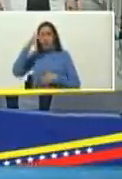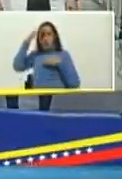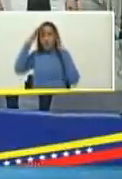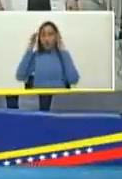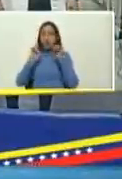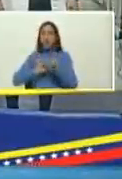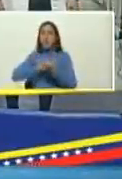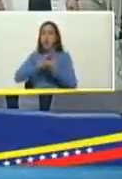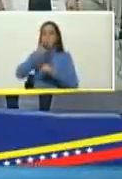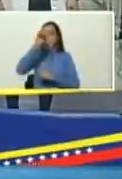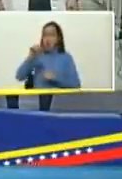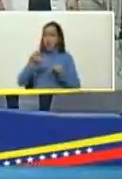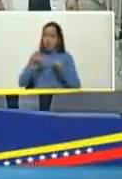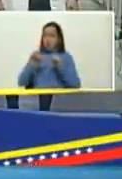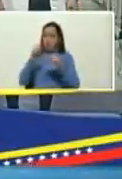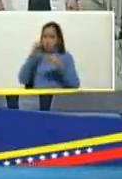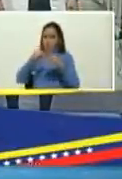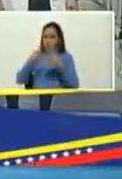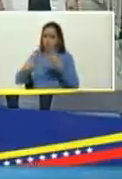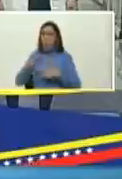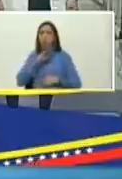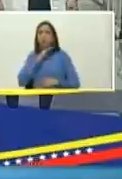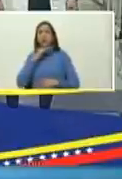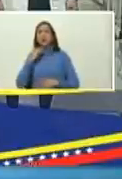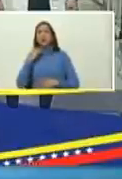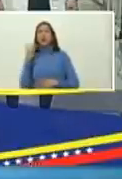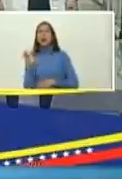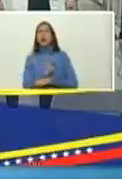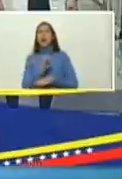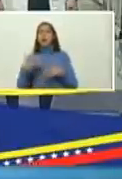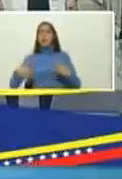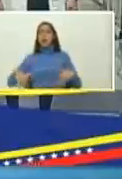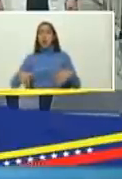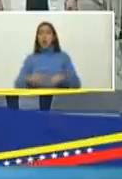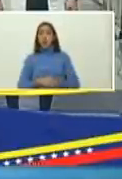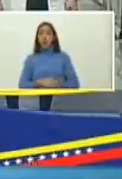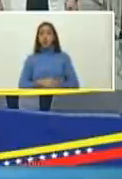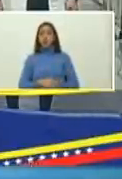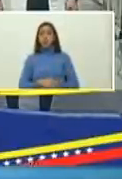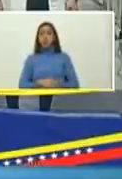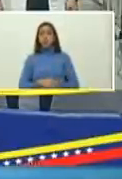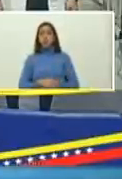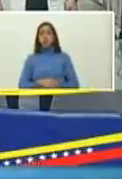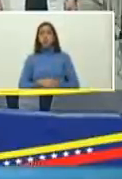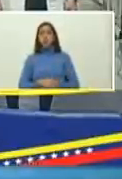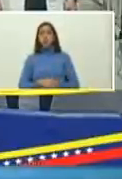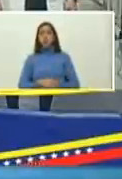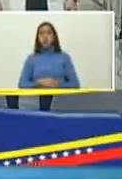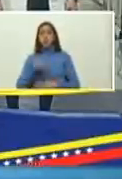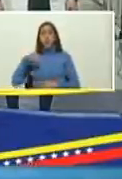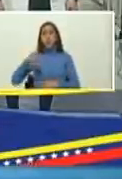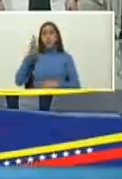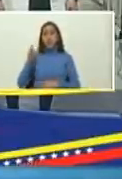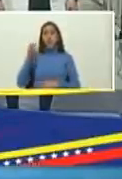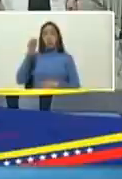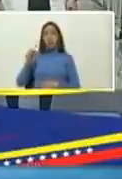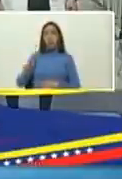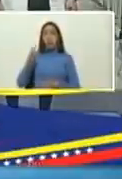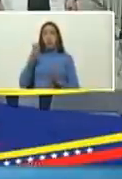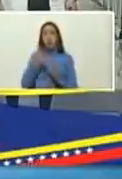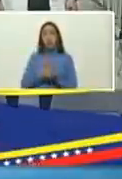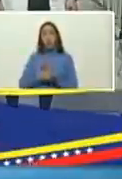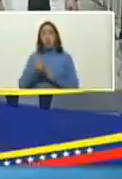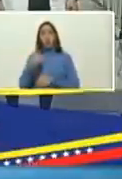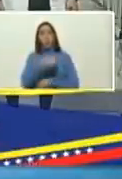COVID también seguimos atendiendo las emergencias y las urgencias desde acá desde el corazón de Petare donde se encuentra el